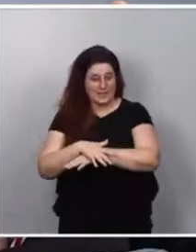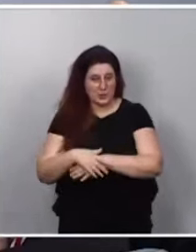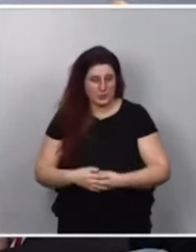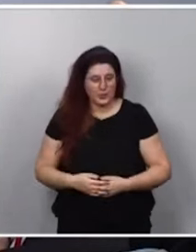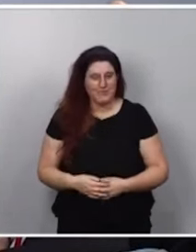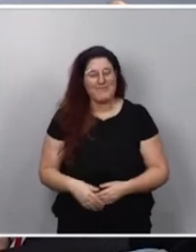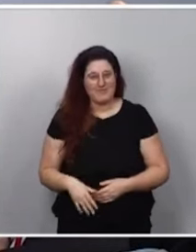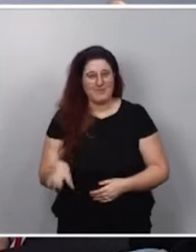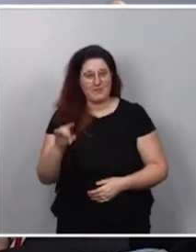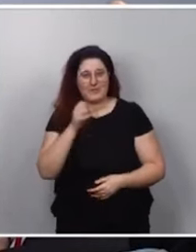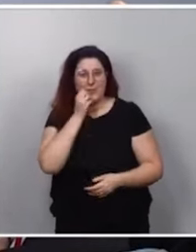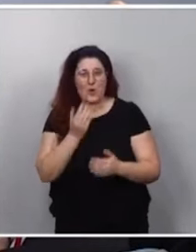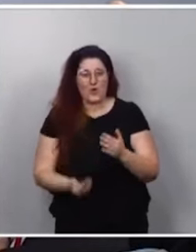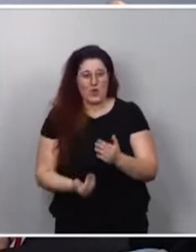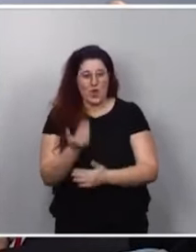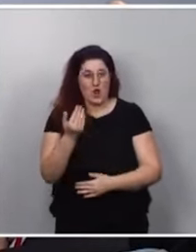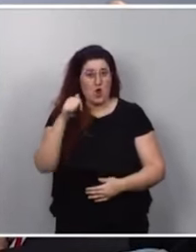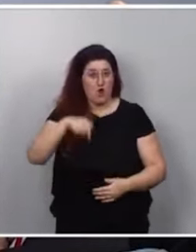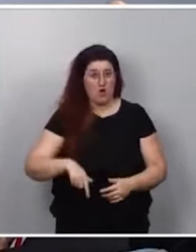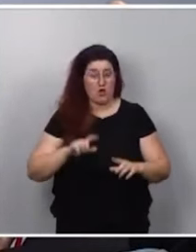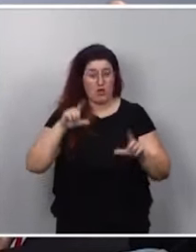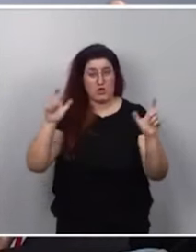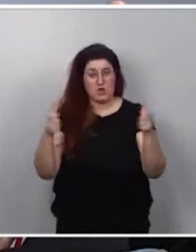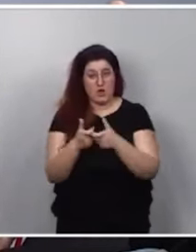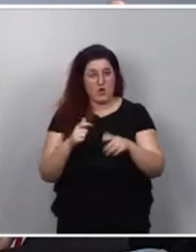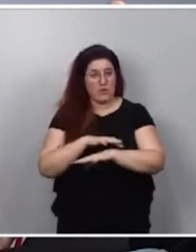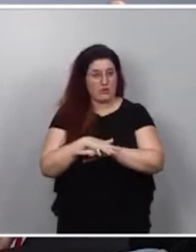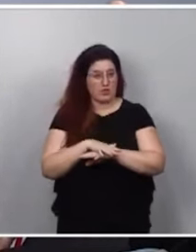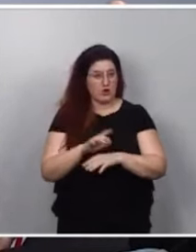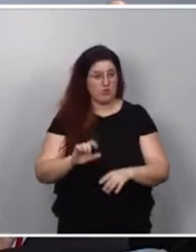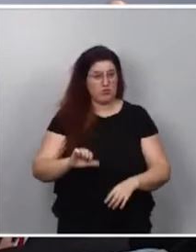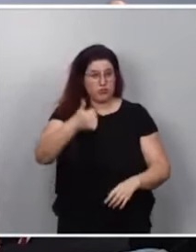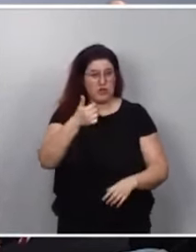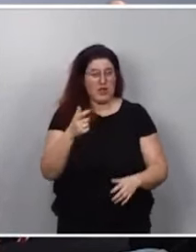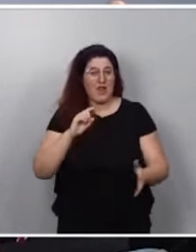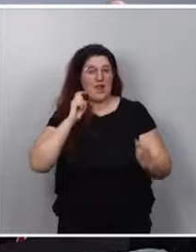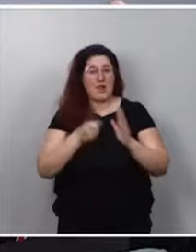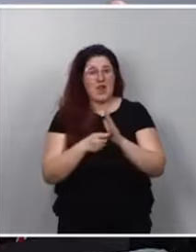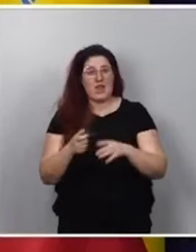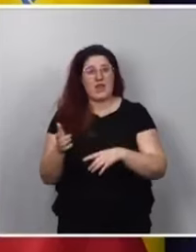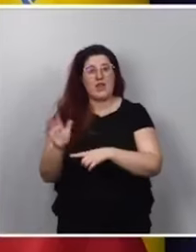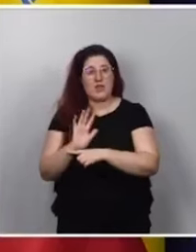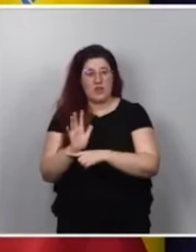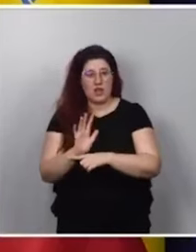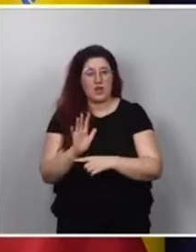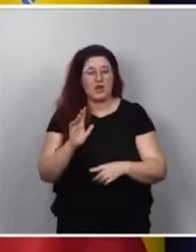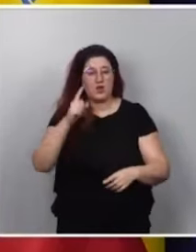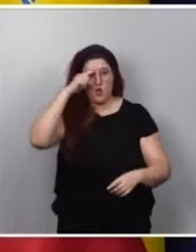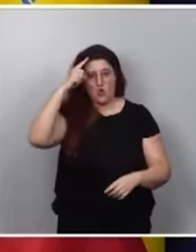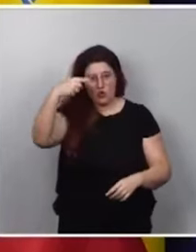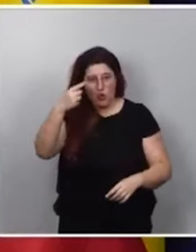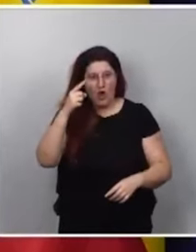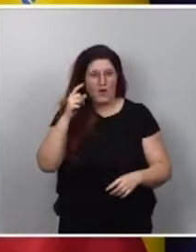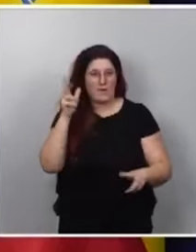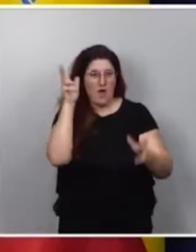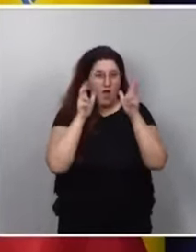Sí, muy buenos días. Hoy también se ha aprobado en el Consejo de Ministros la nueva ley del cine y de cultura audiovisual. Es un